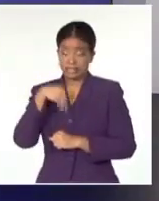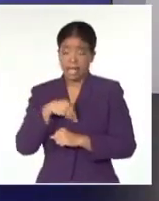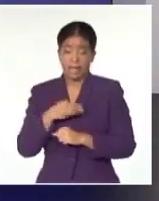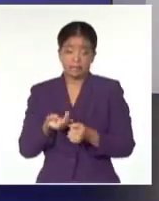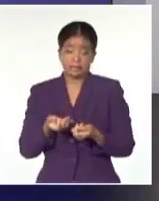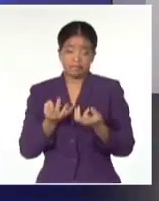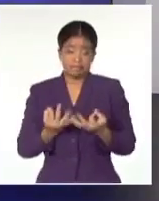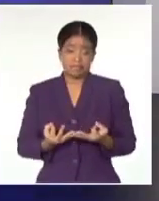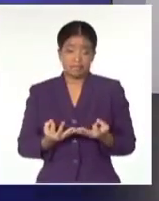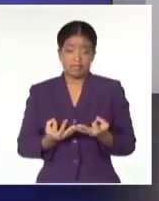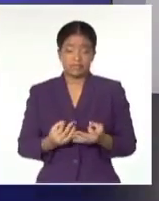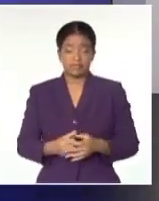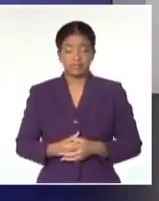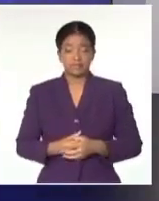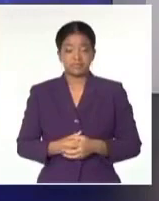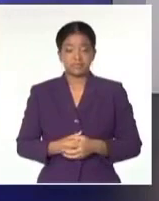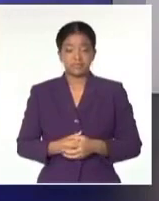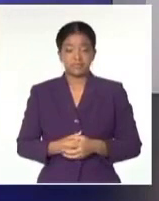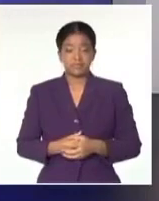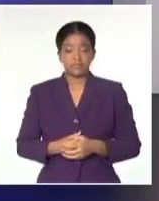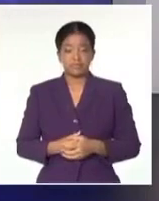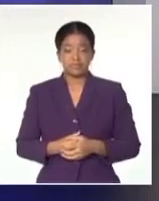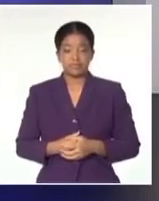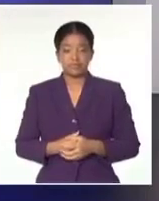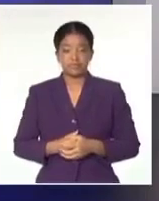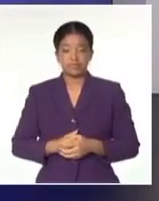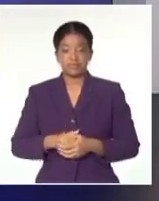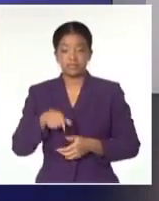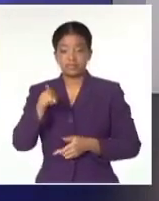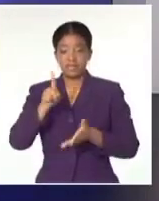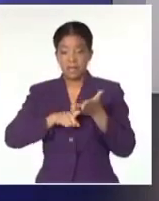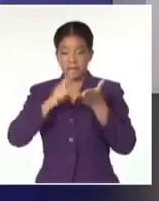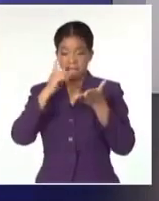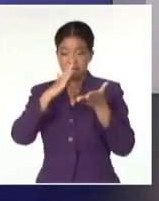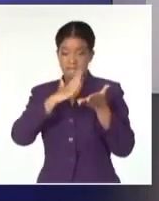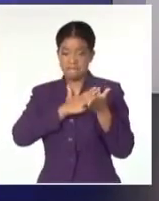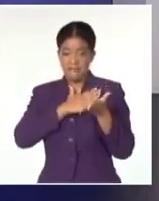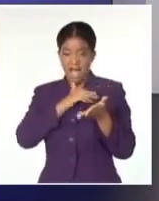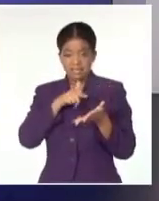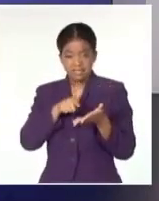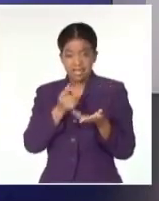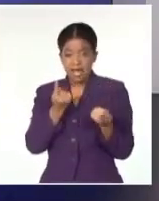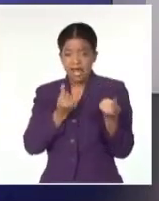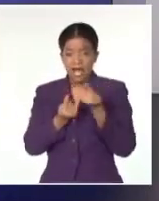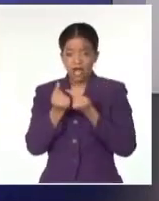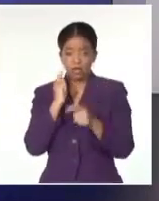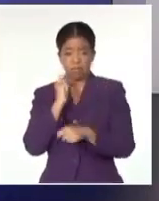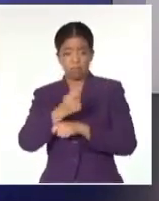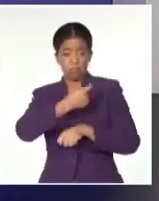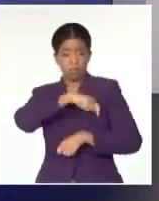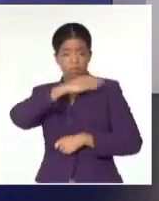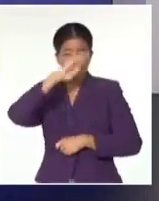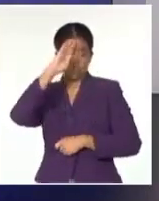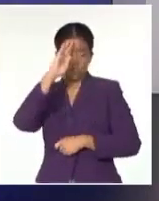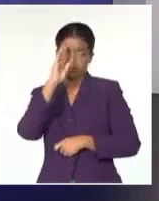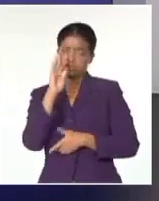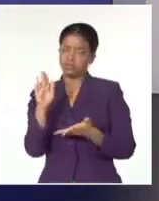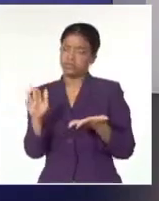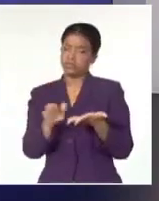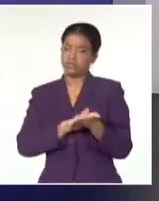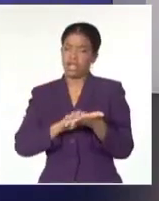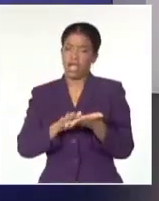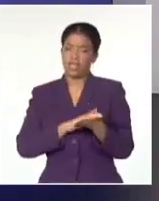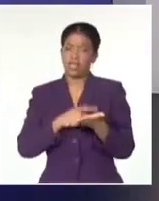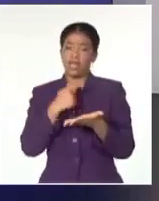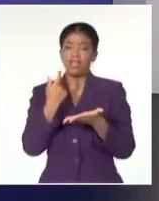Fernández Magriñá, tiene muy poco, yo diría mejor, no tiene nada que enseñar al pueblo de Cuba. Si de algo debiéramos